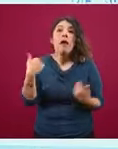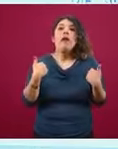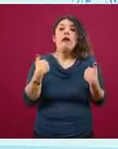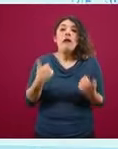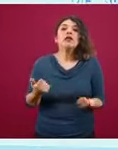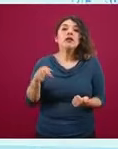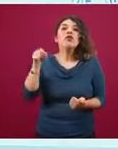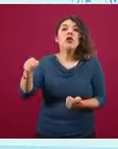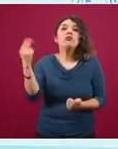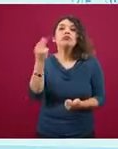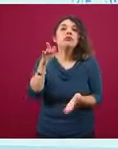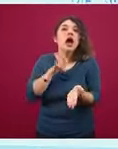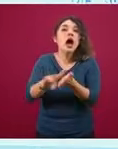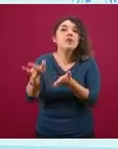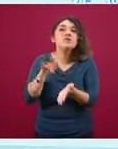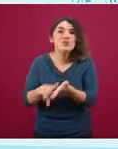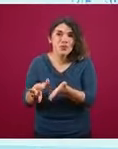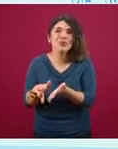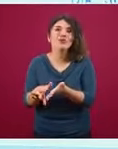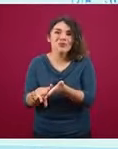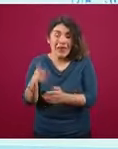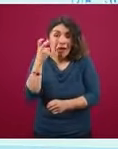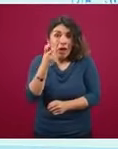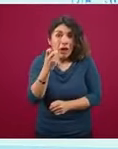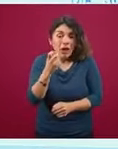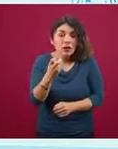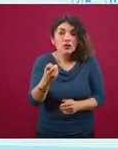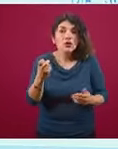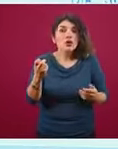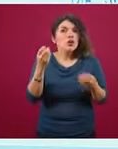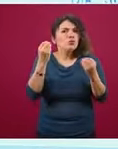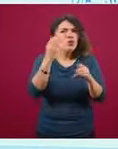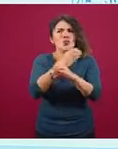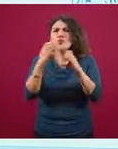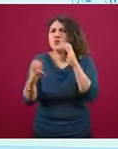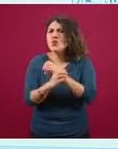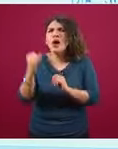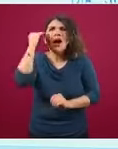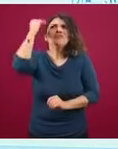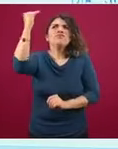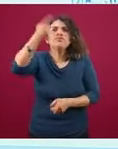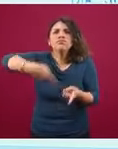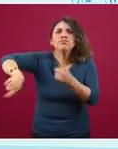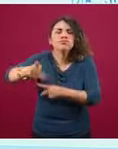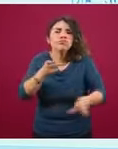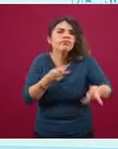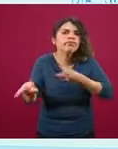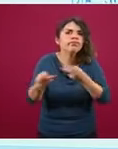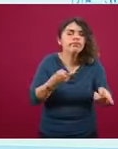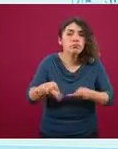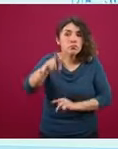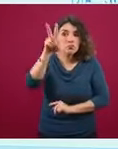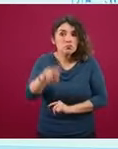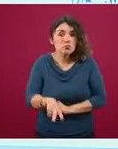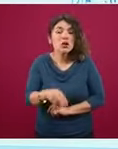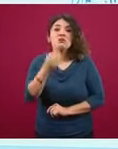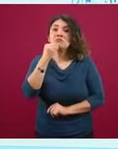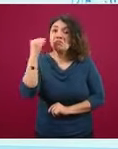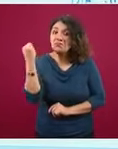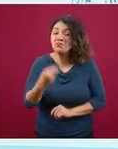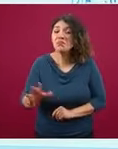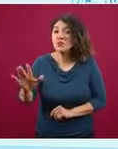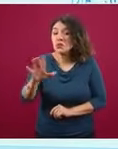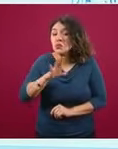necesitaba apoyo. Entonces, la cantidad de cosas que se han hecho y la creatividad que ha habido es realmente muy